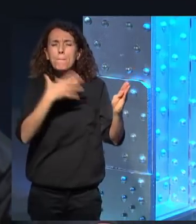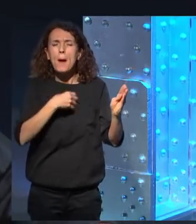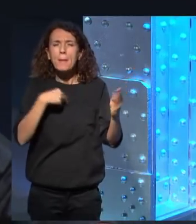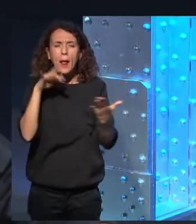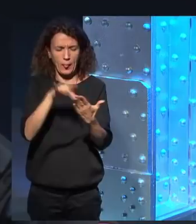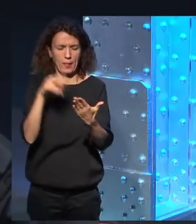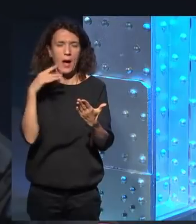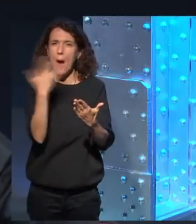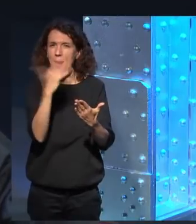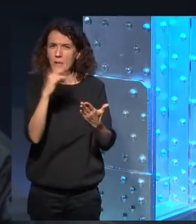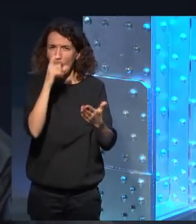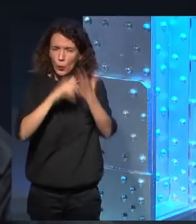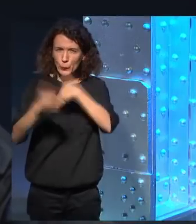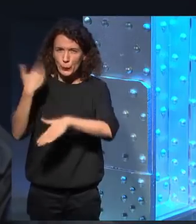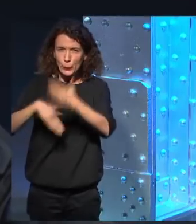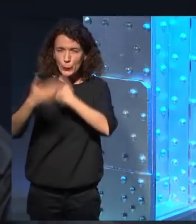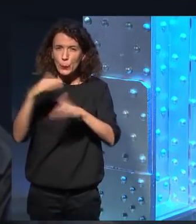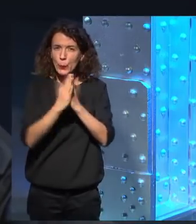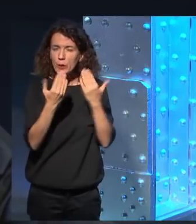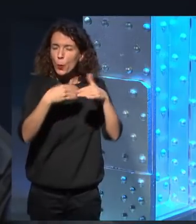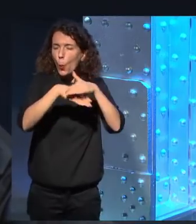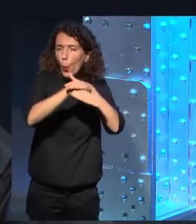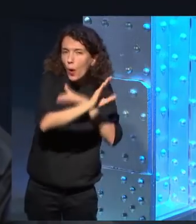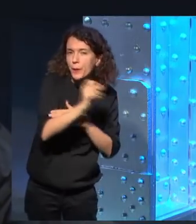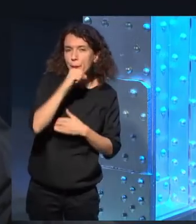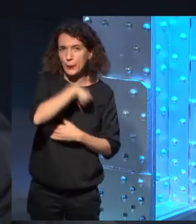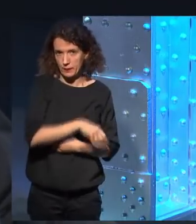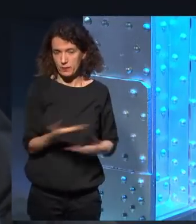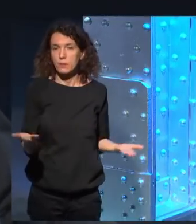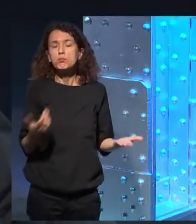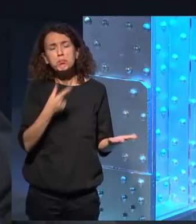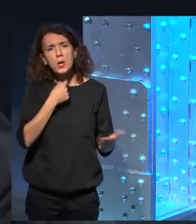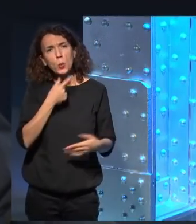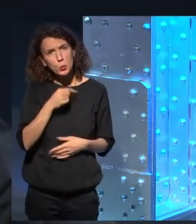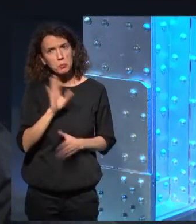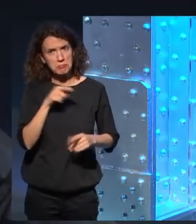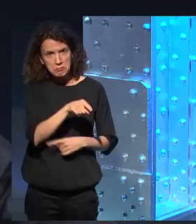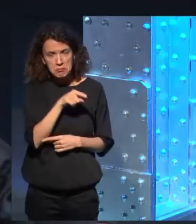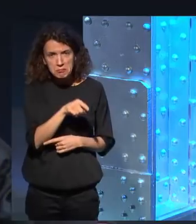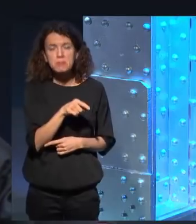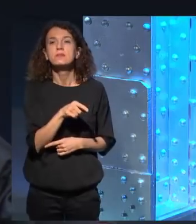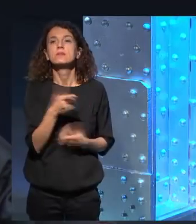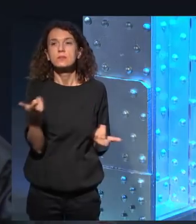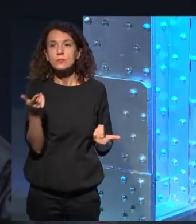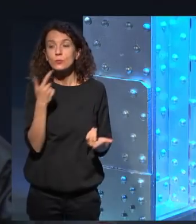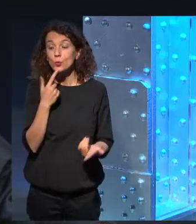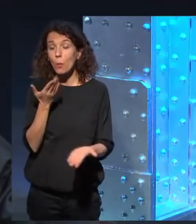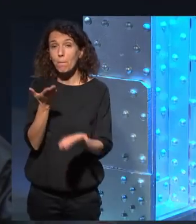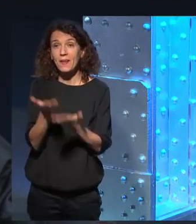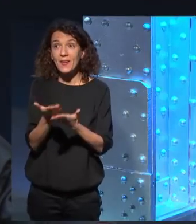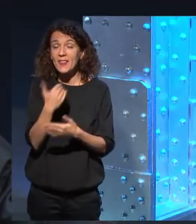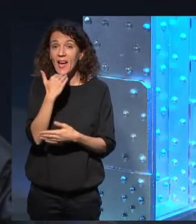por el tiempo. Eso era, en fin, me gustó. ¿Y tú le pediste